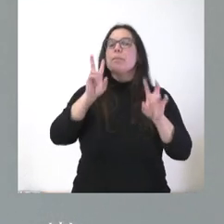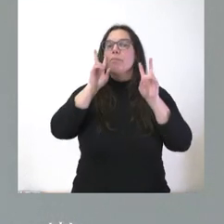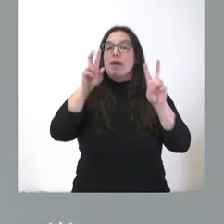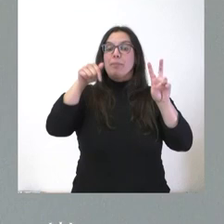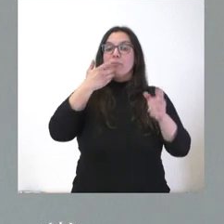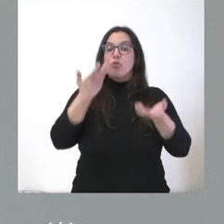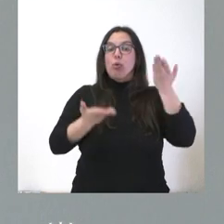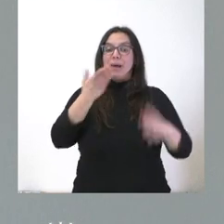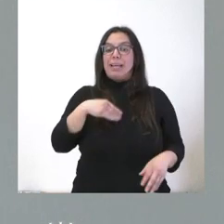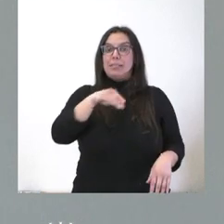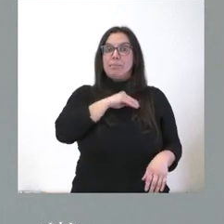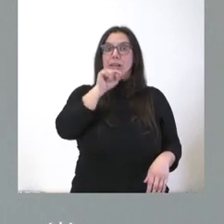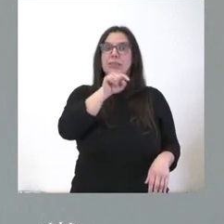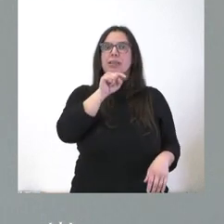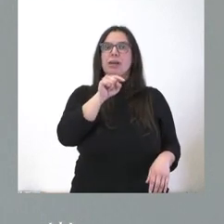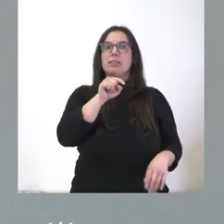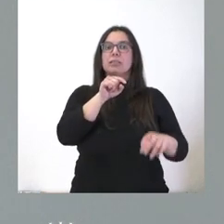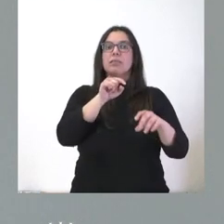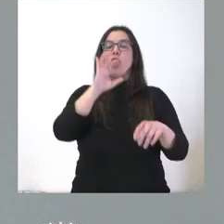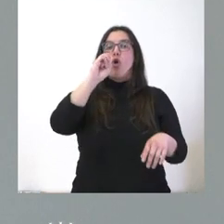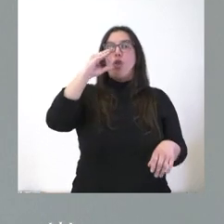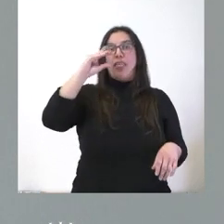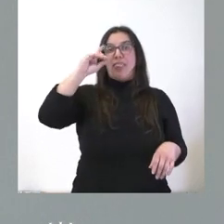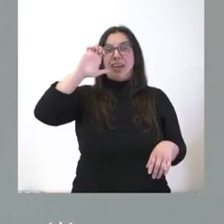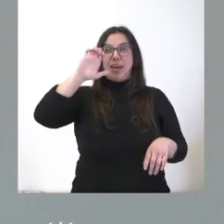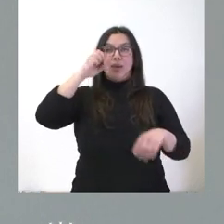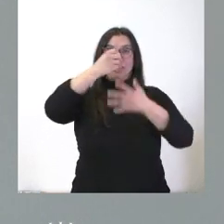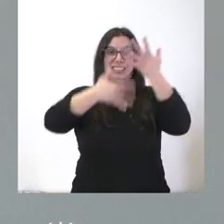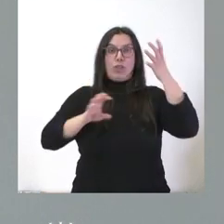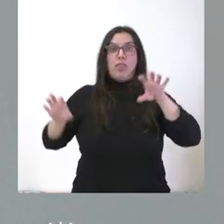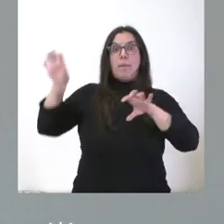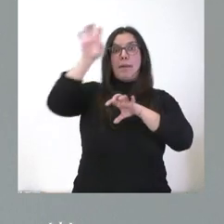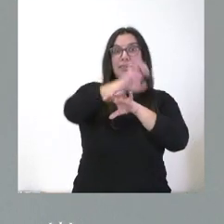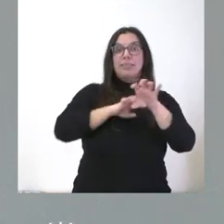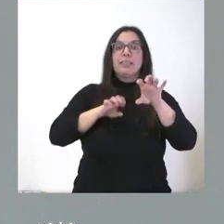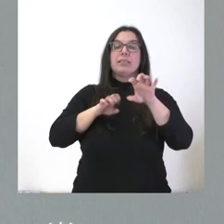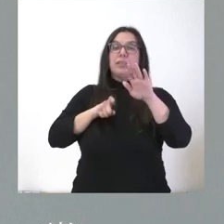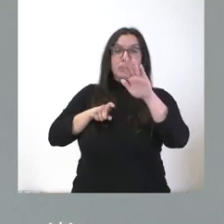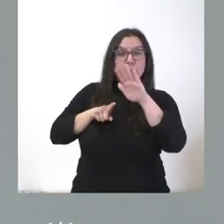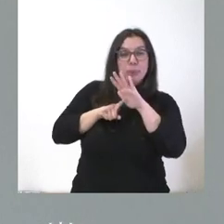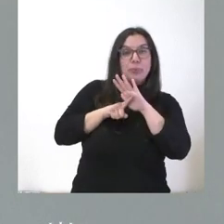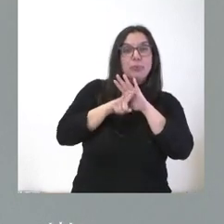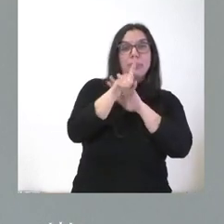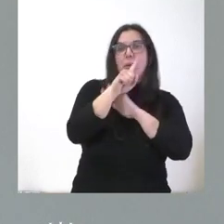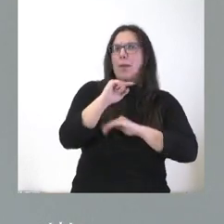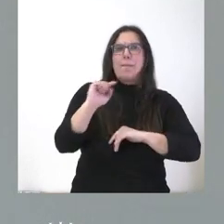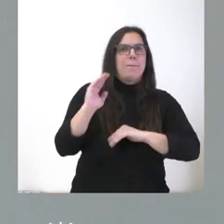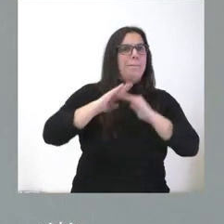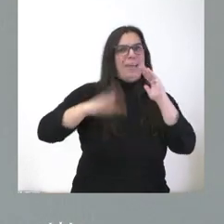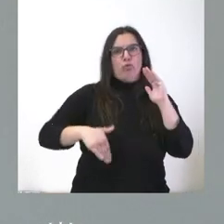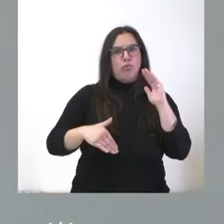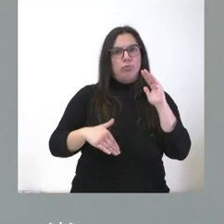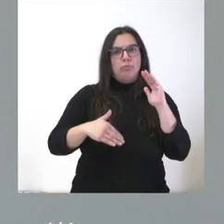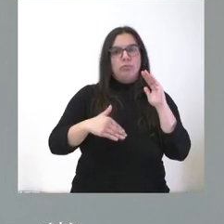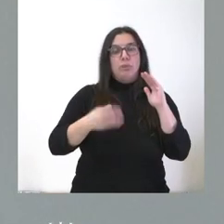España era el país de la OCDE que menos había recuperado de lo que perdió con la pandemia y que más